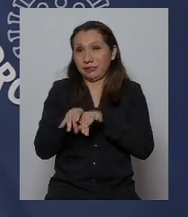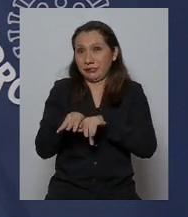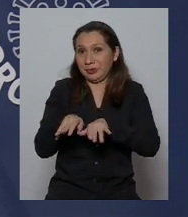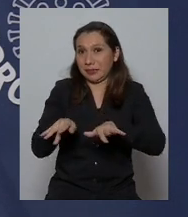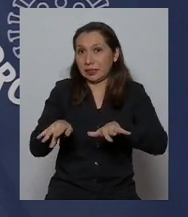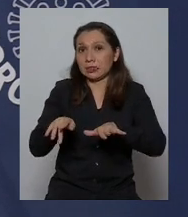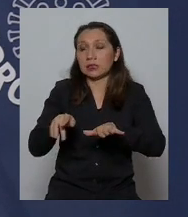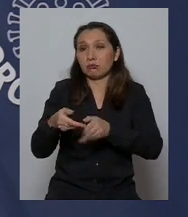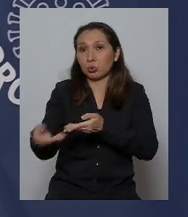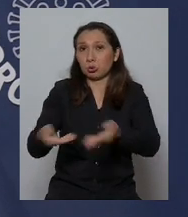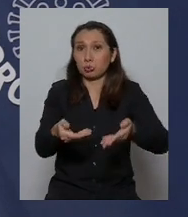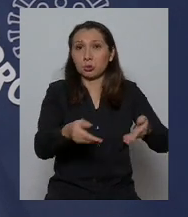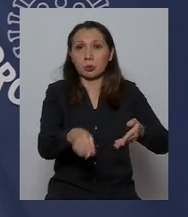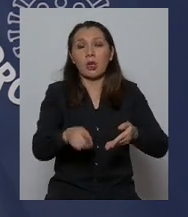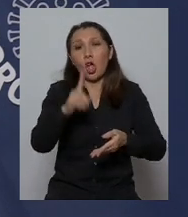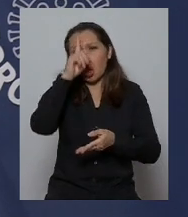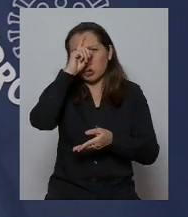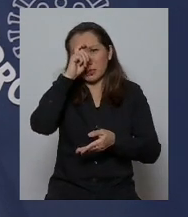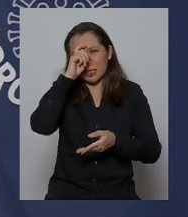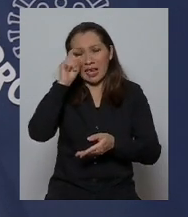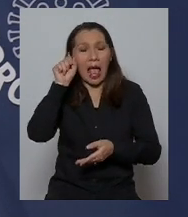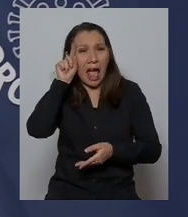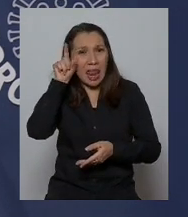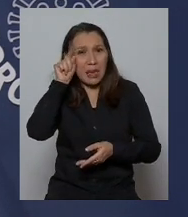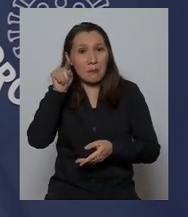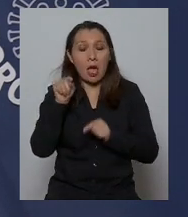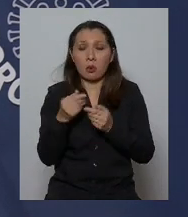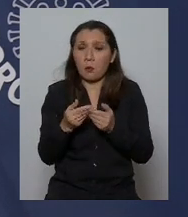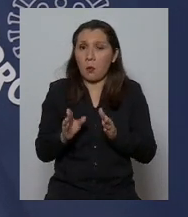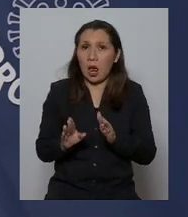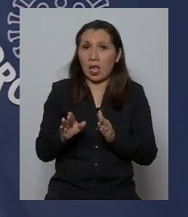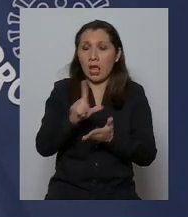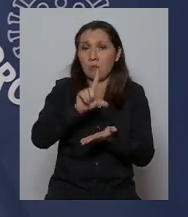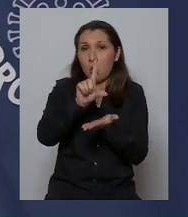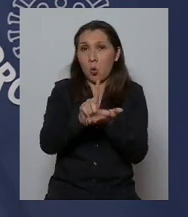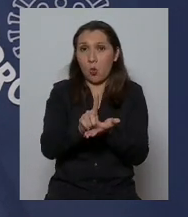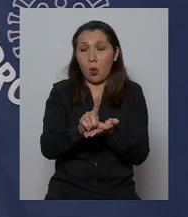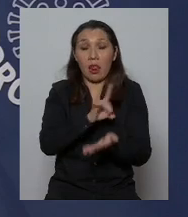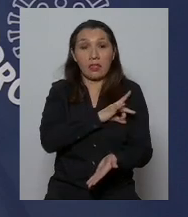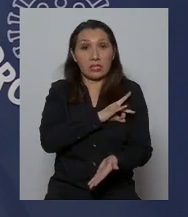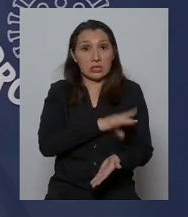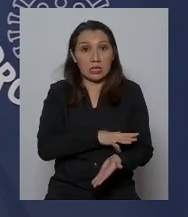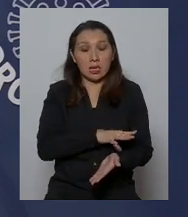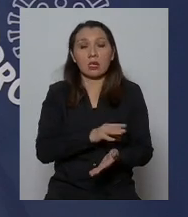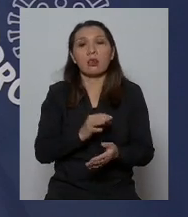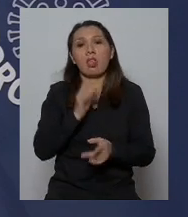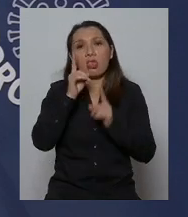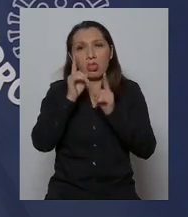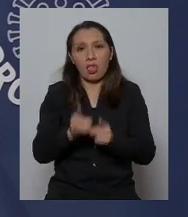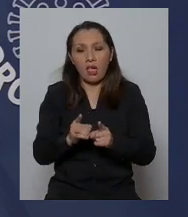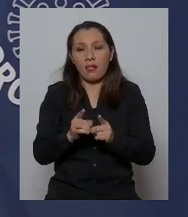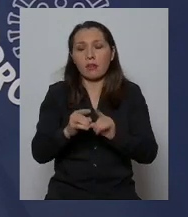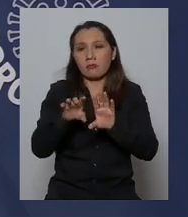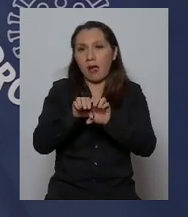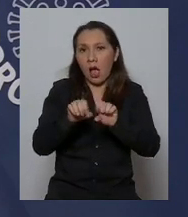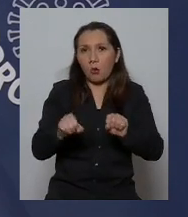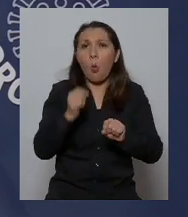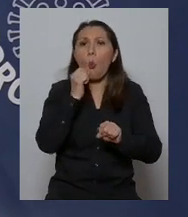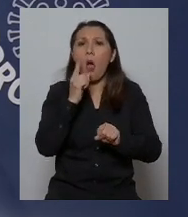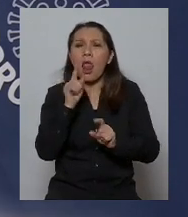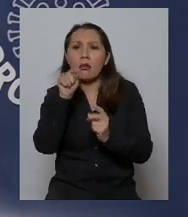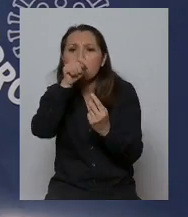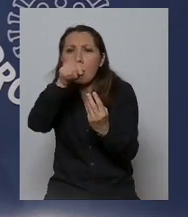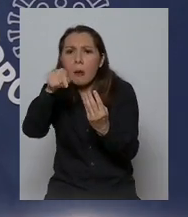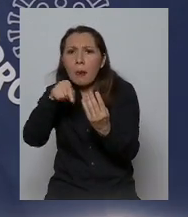en el sanatorio alemán y tal como ocurre en cualquier otro establecimiento del país se tienen que definir obviamente los